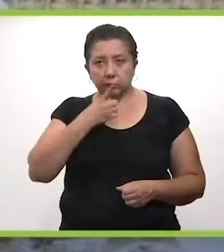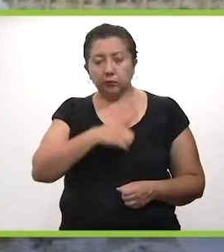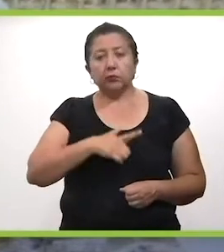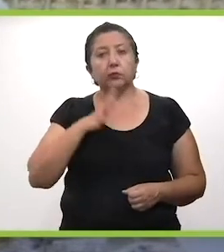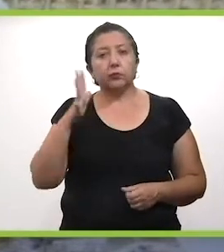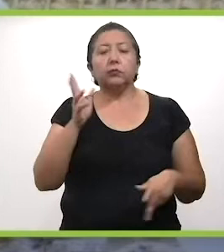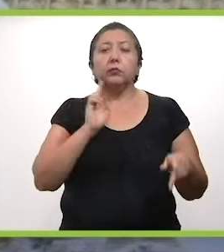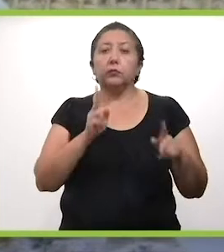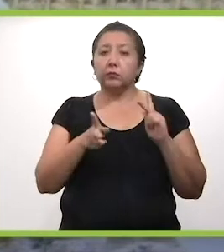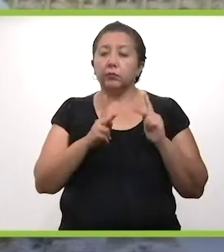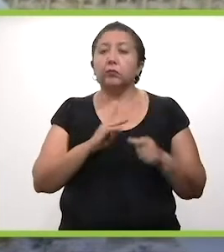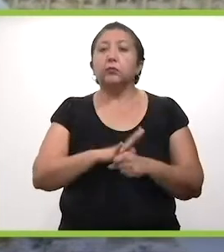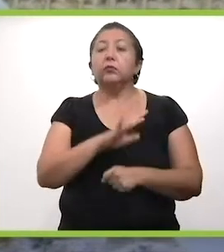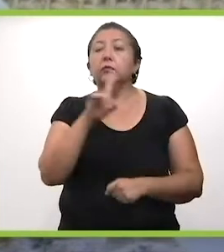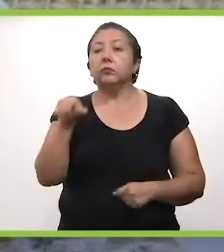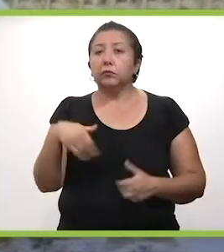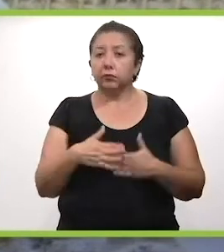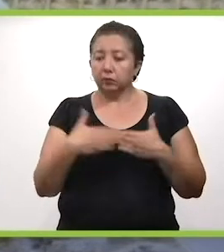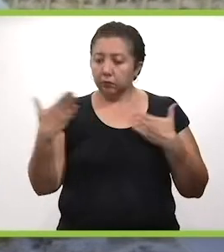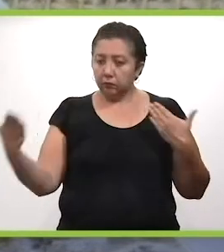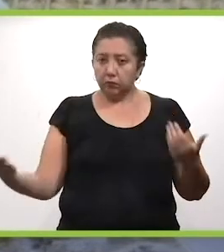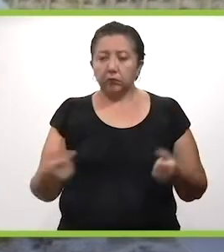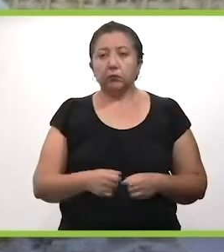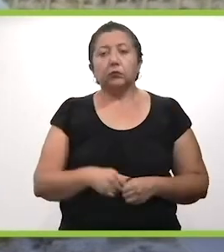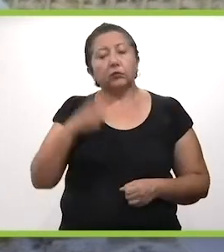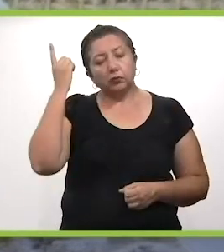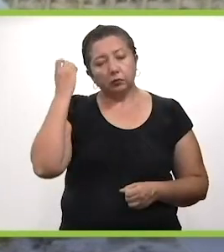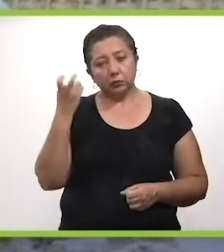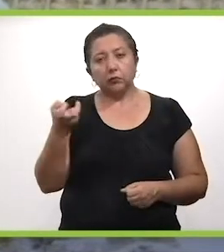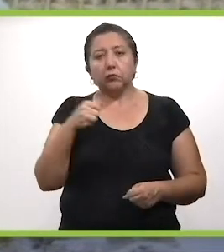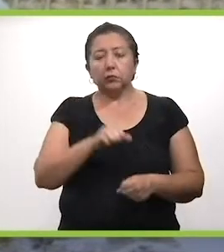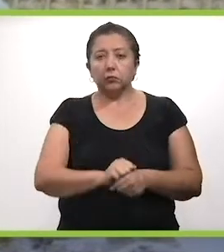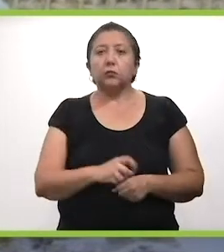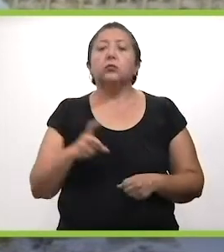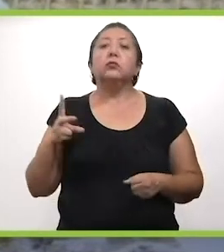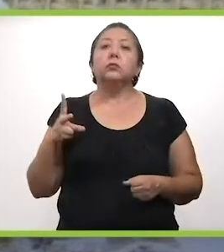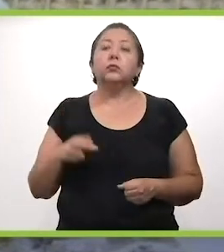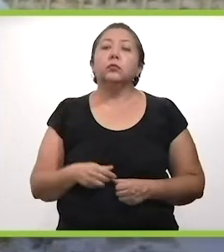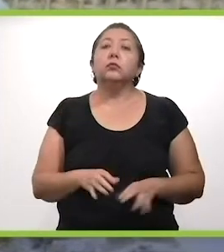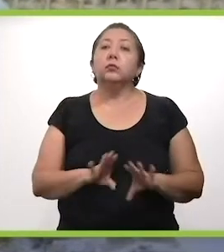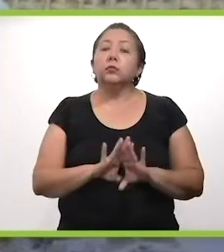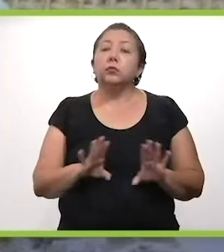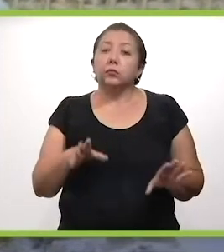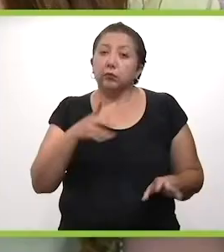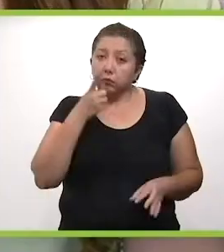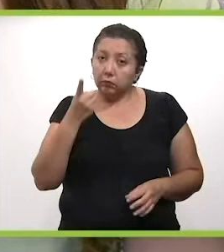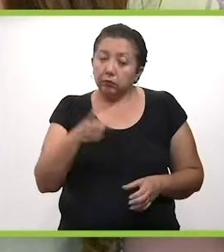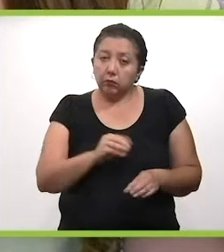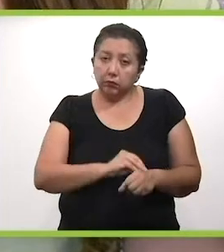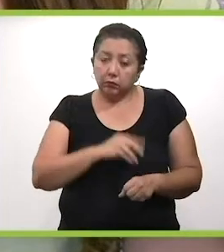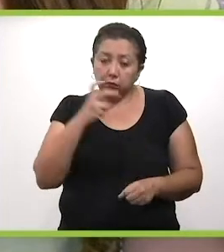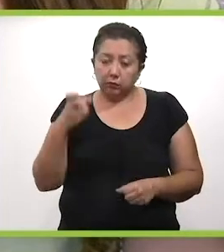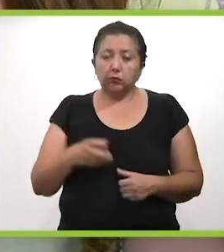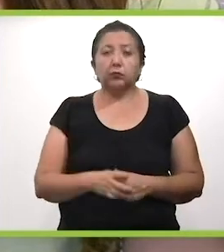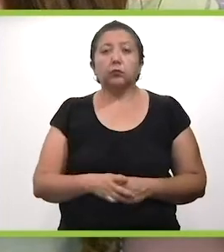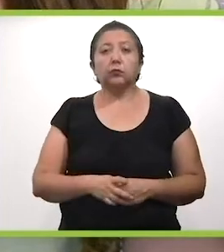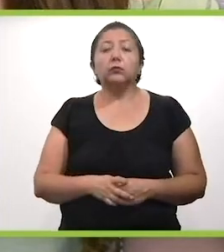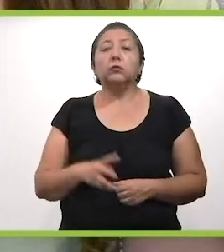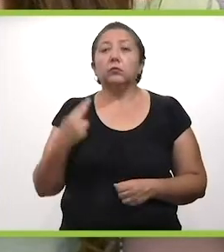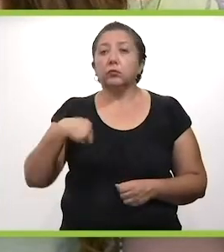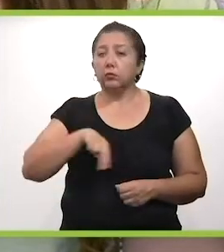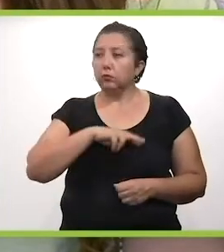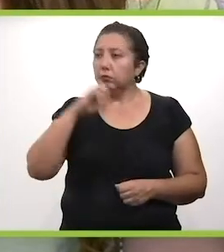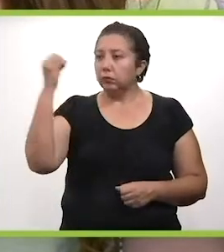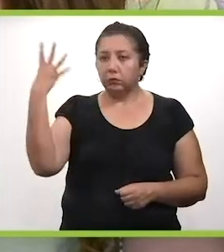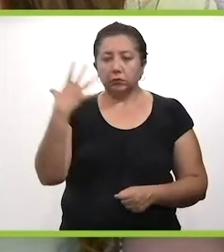aprovechando la ocasión, me gustaría que nos comparta cuál ha sido el avance de la pandemia durante esta semana y también cómo se posicionan estos